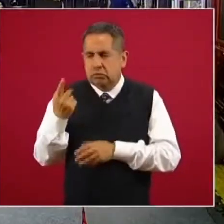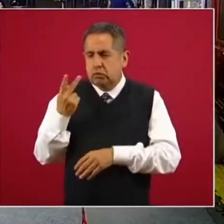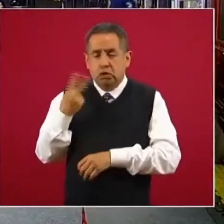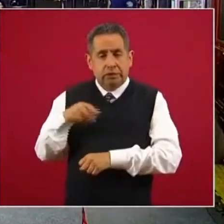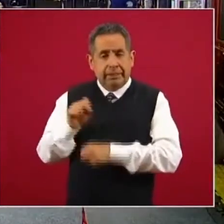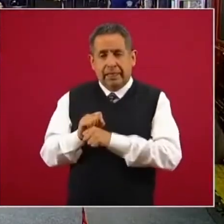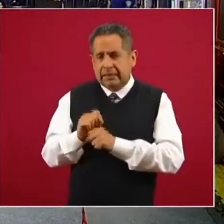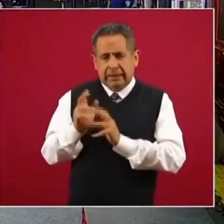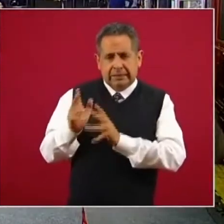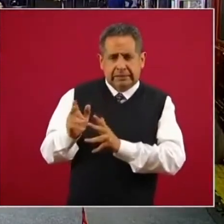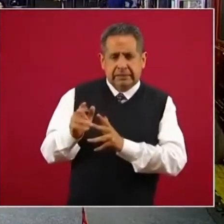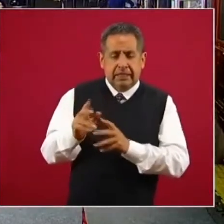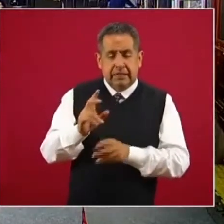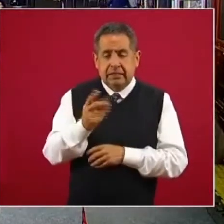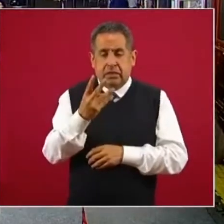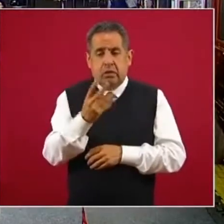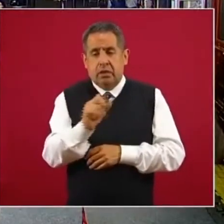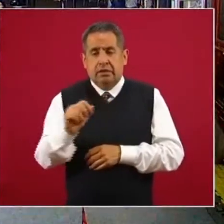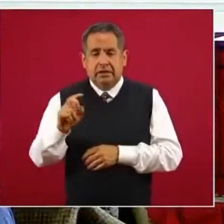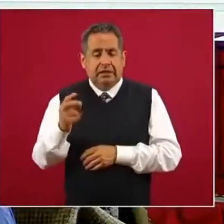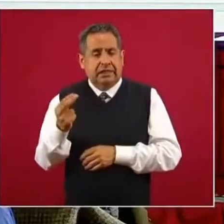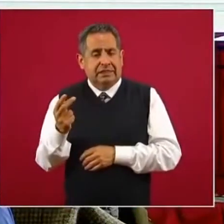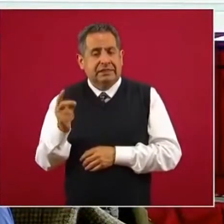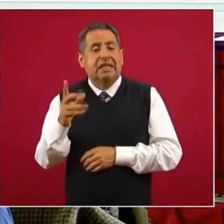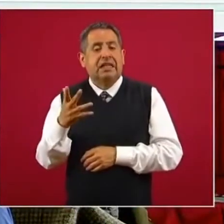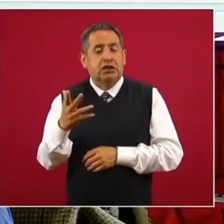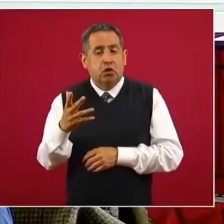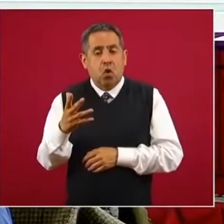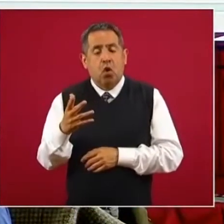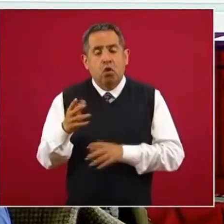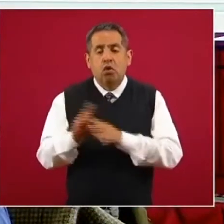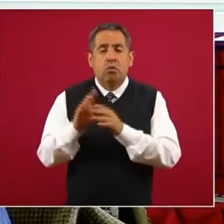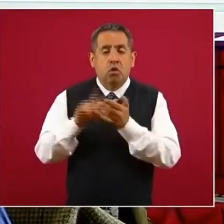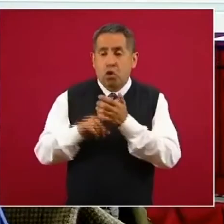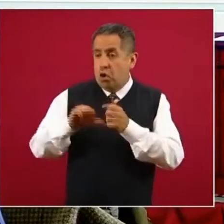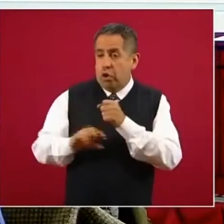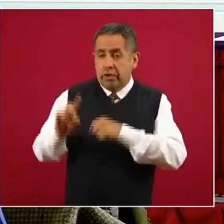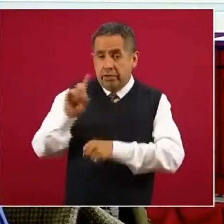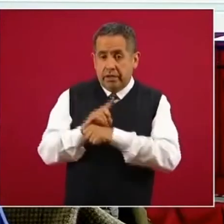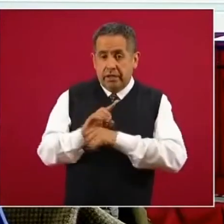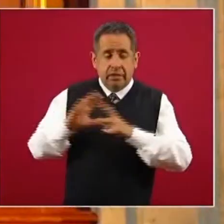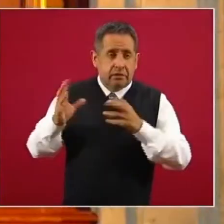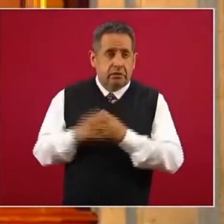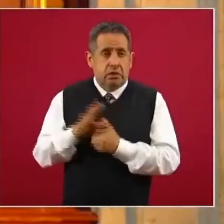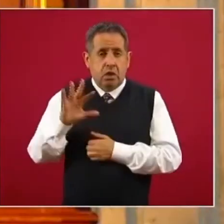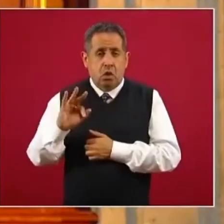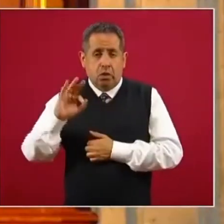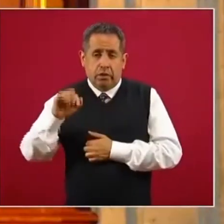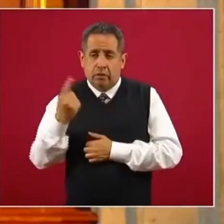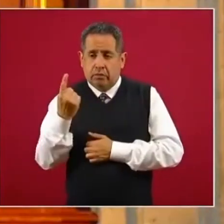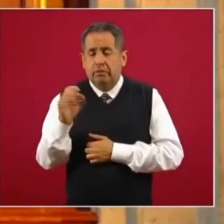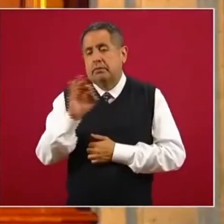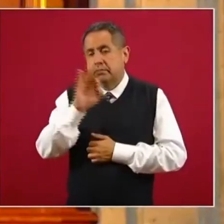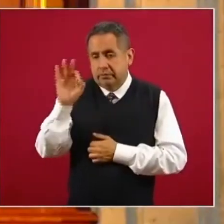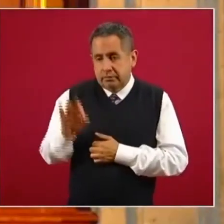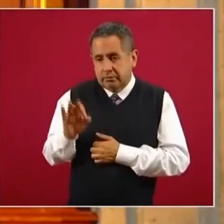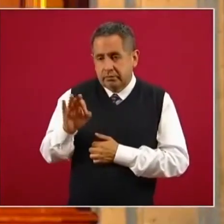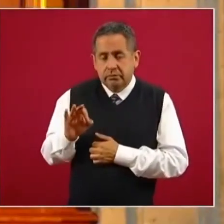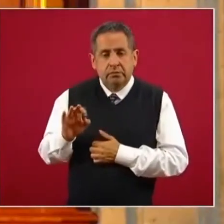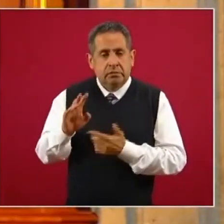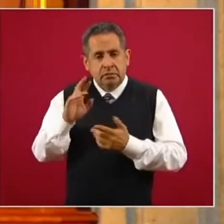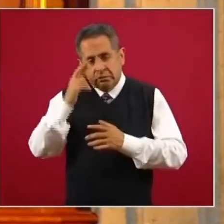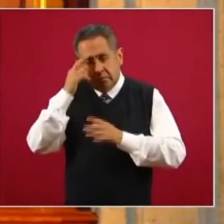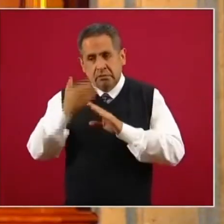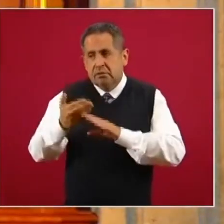semanas, de la treinta y cuatro a la treinta y cinco, siendo el día de hoy cuarenta y uno por ciento, luego que habíamos